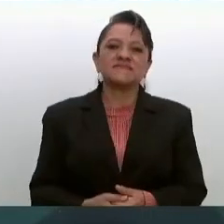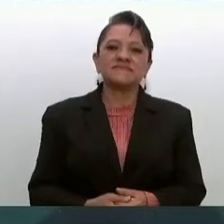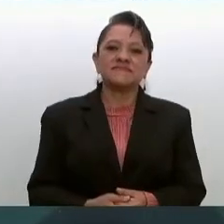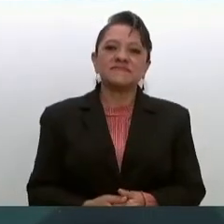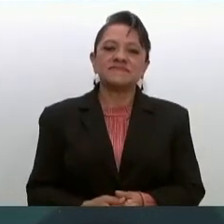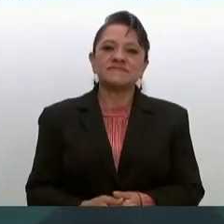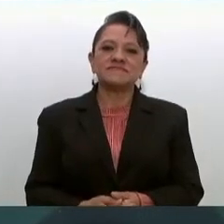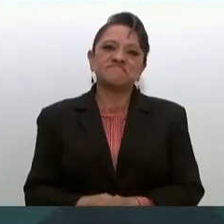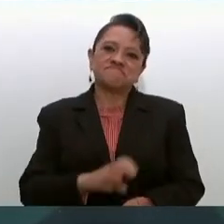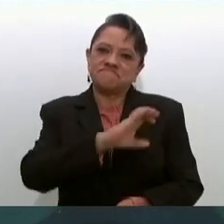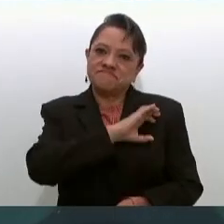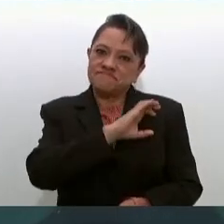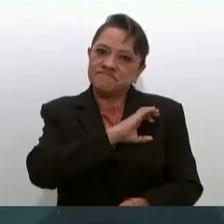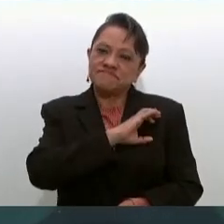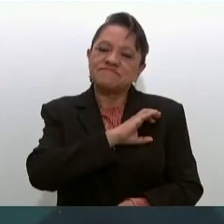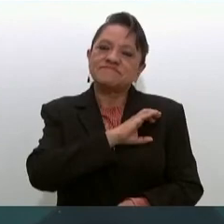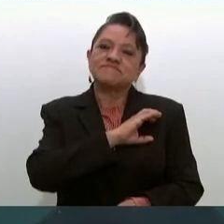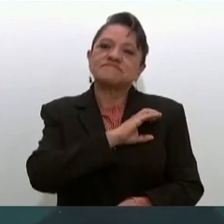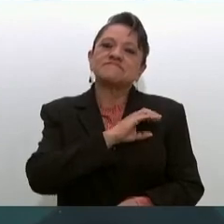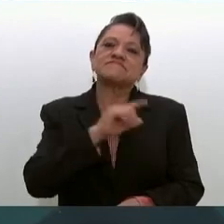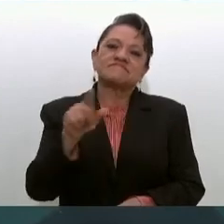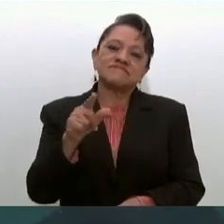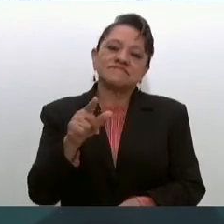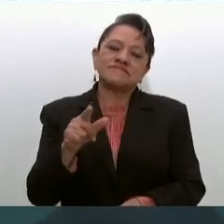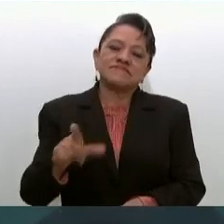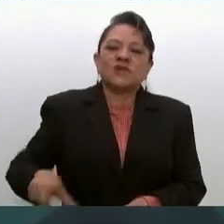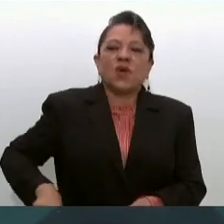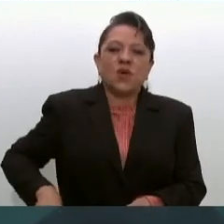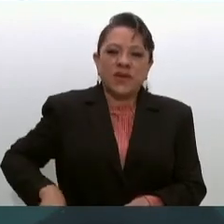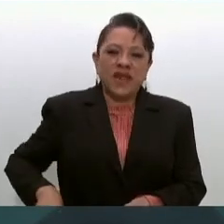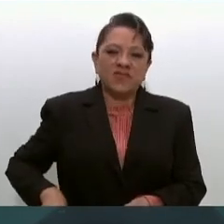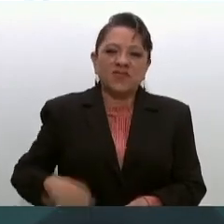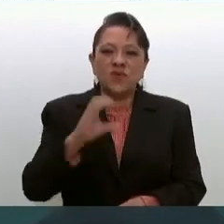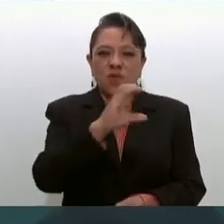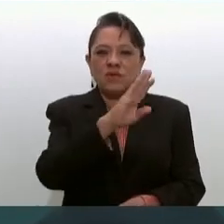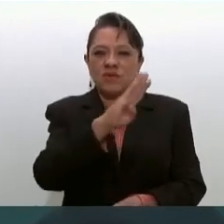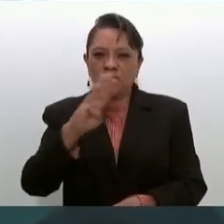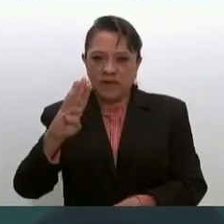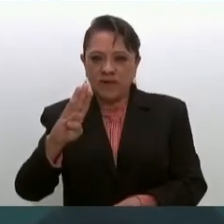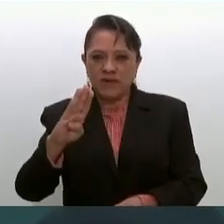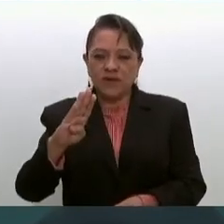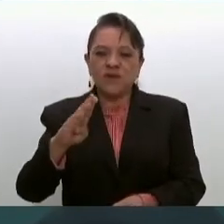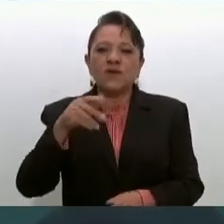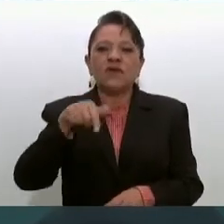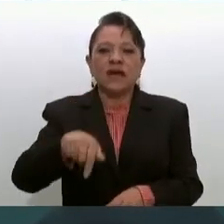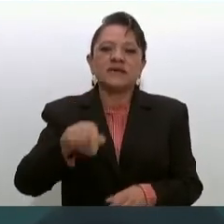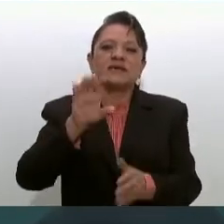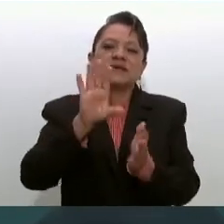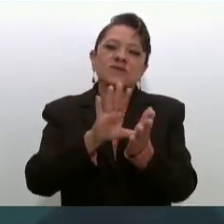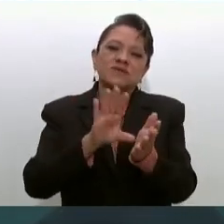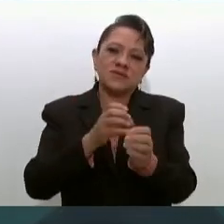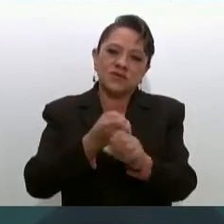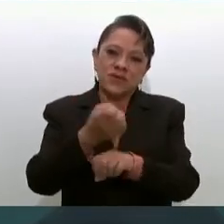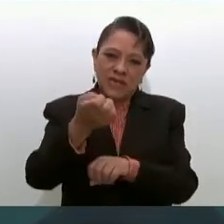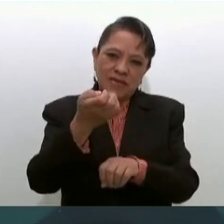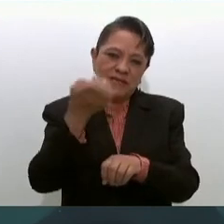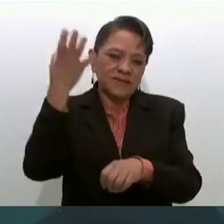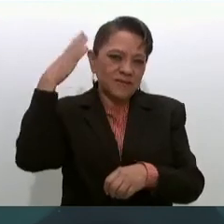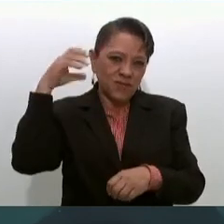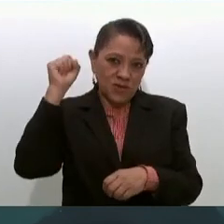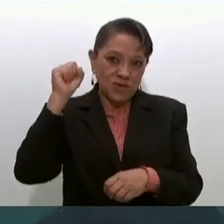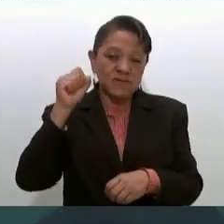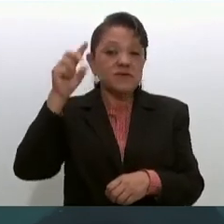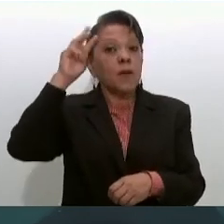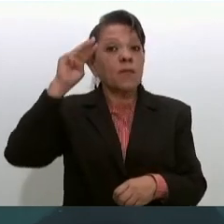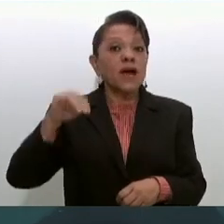Estimado Cuauhtémoc Blanco Bravo, gobernador constitucional del Estado de Morelos, maestro Zoe